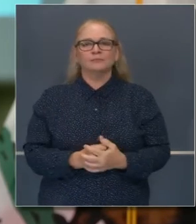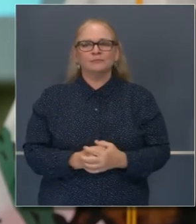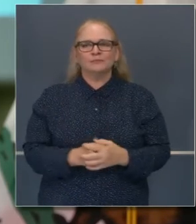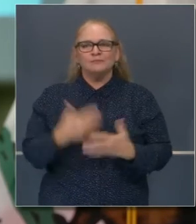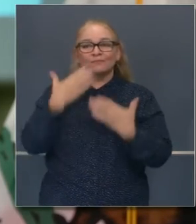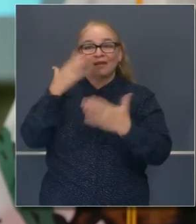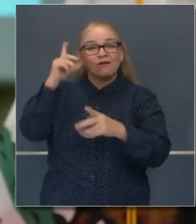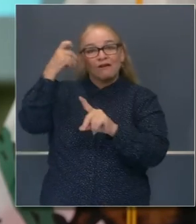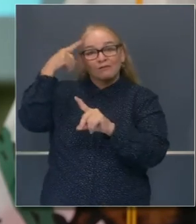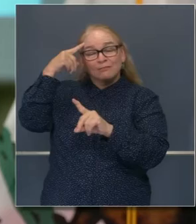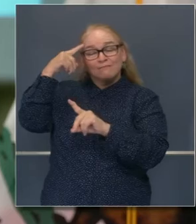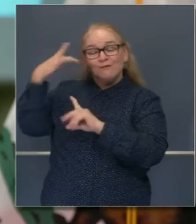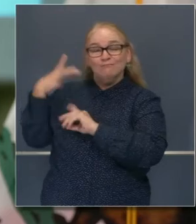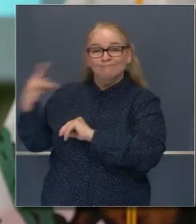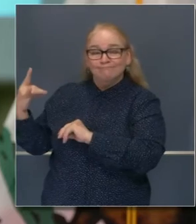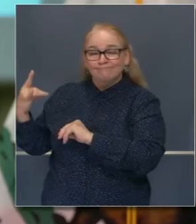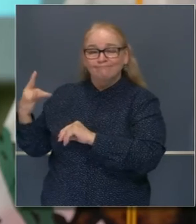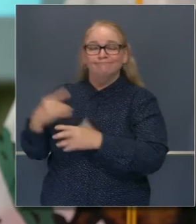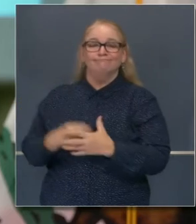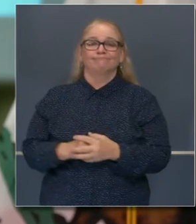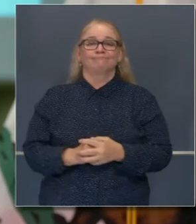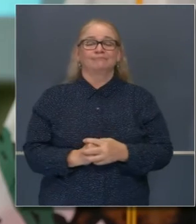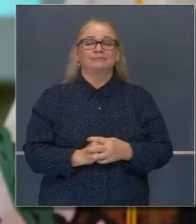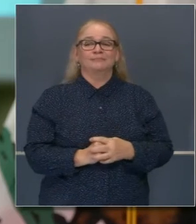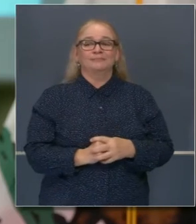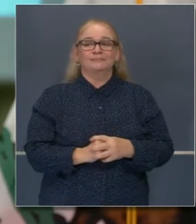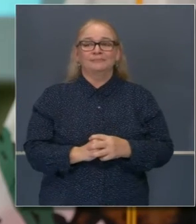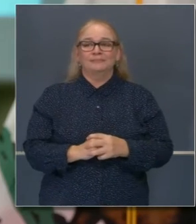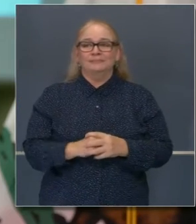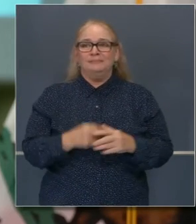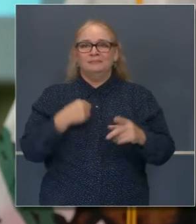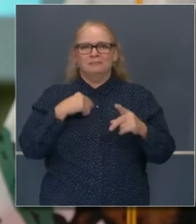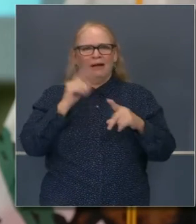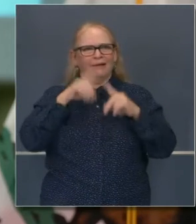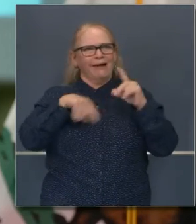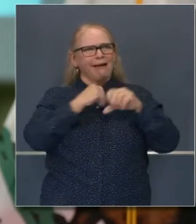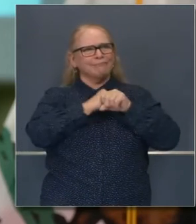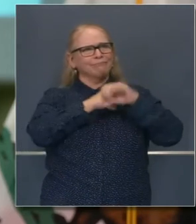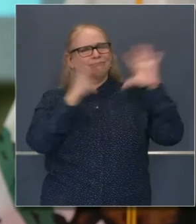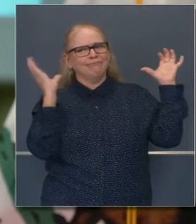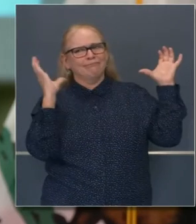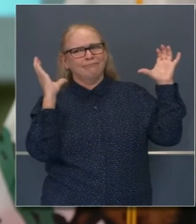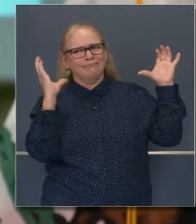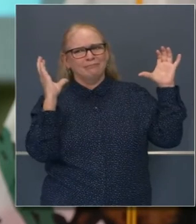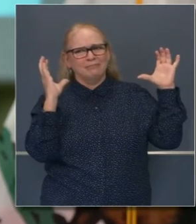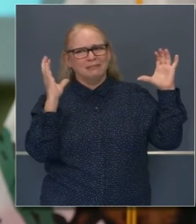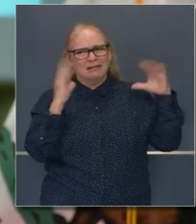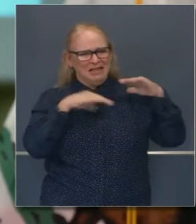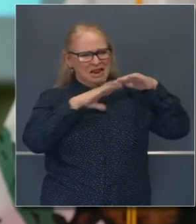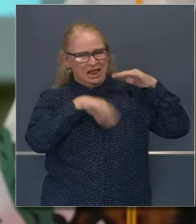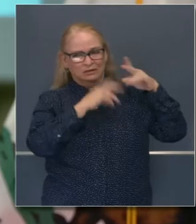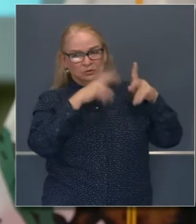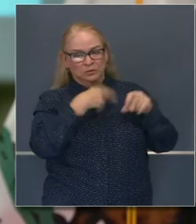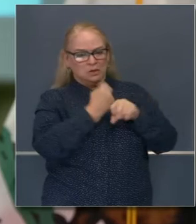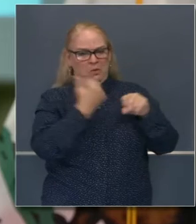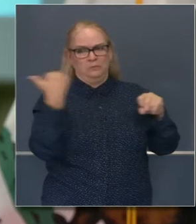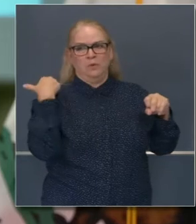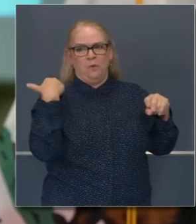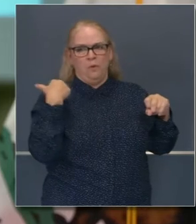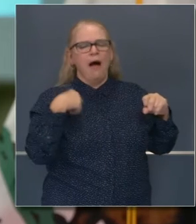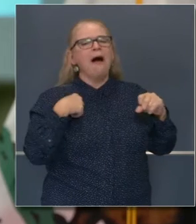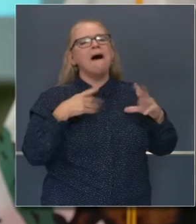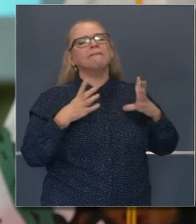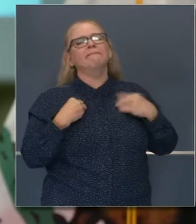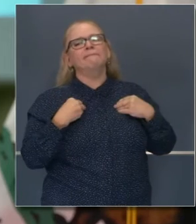breves. Comenzando con usted, gracias, gobernador Newsom. Hace menos de dos años, cuando acepté su